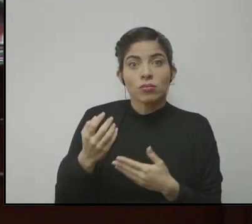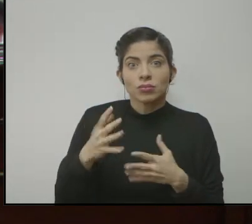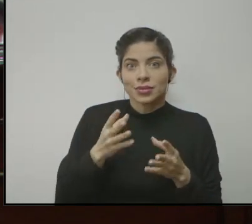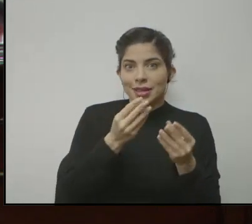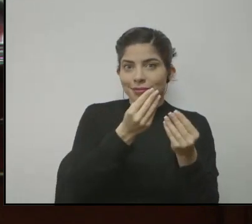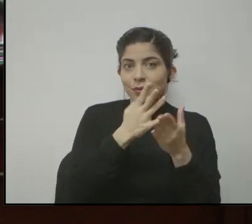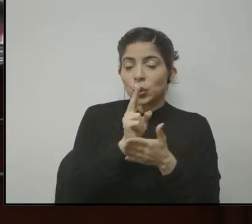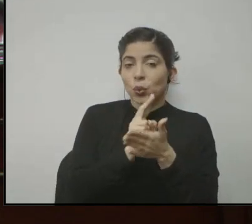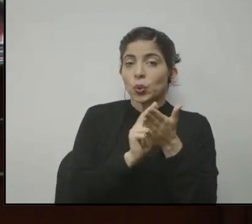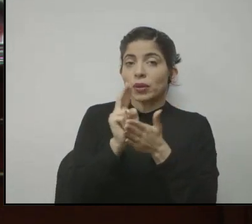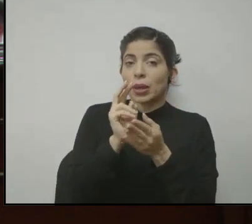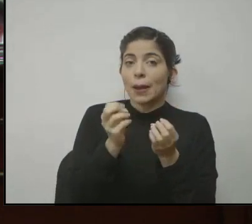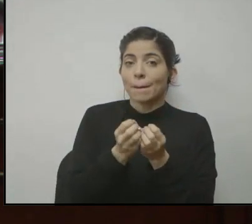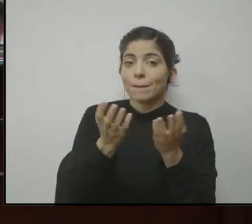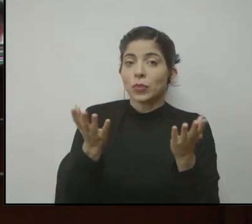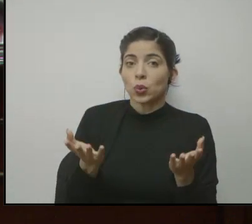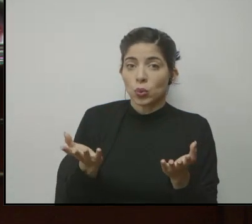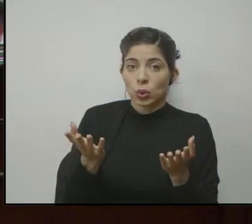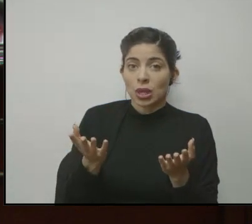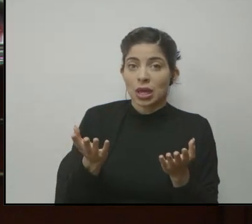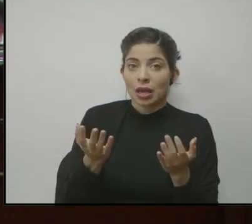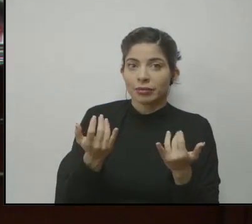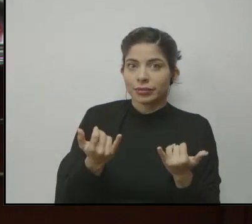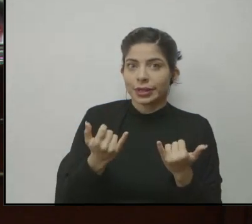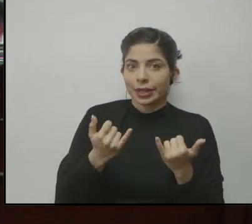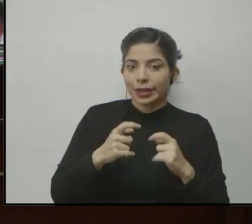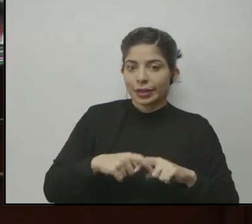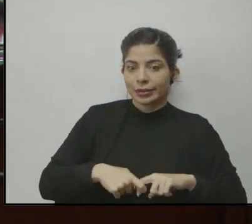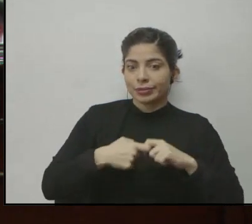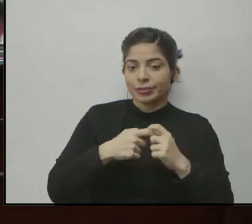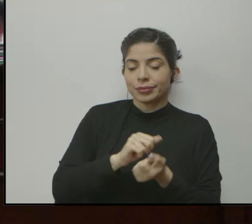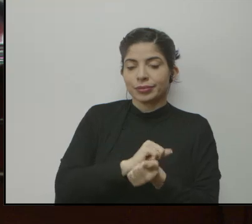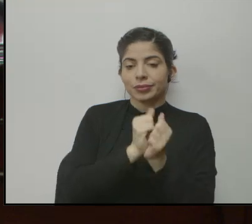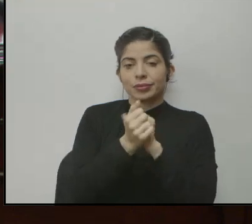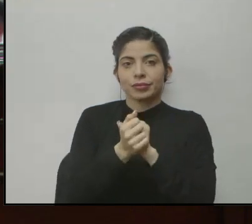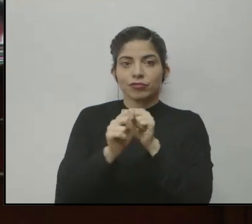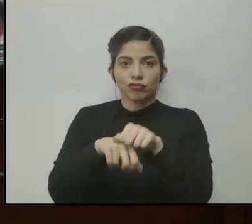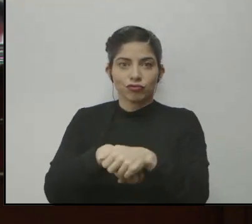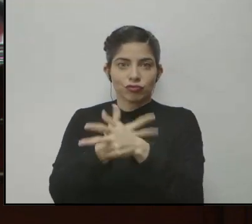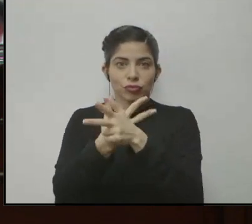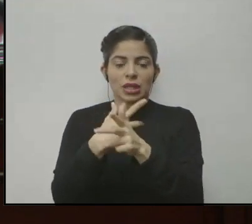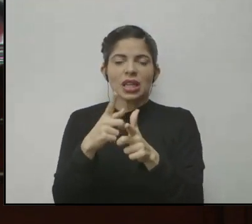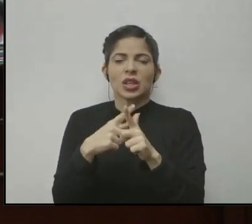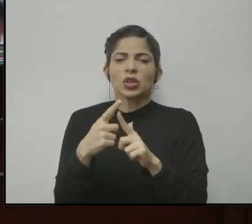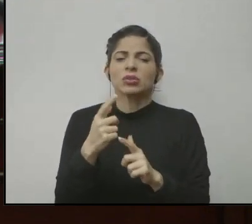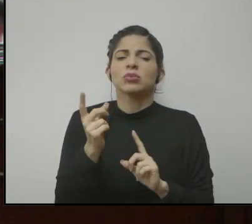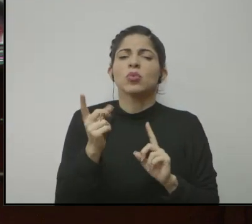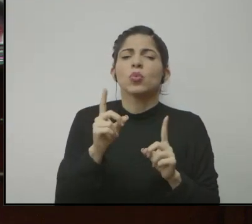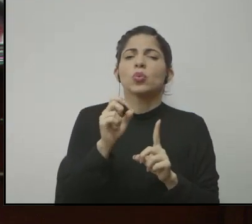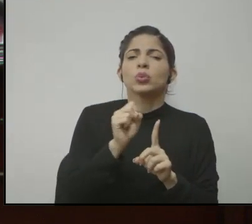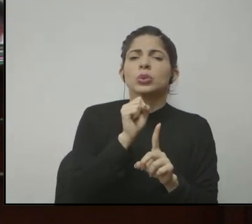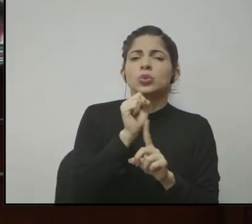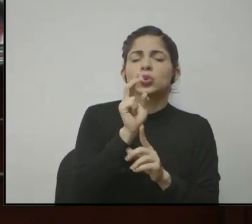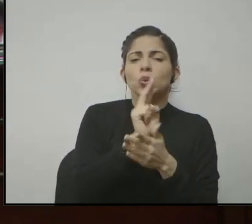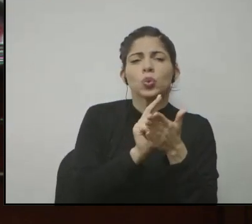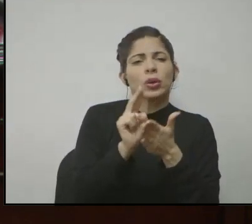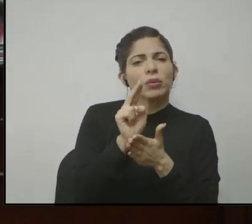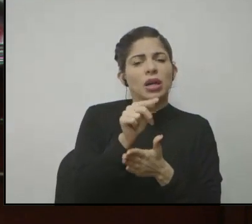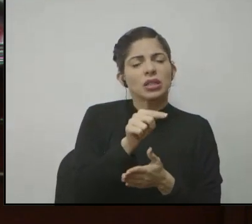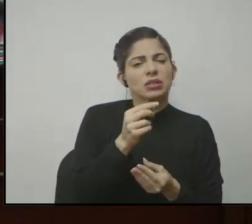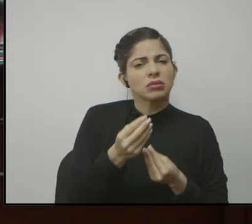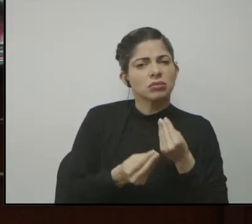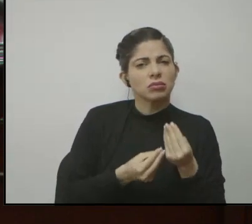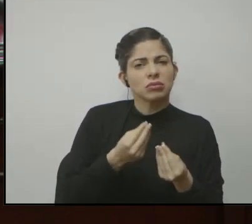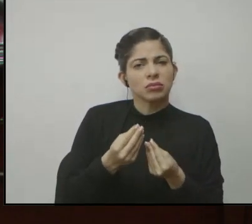información de las universidades públicas que se suspendieron y se hicieron virtuales los cursos lectivos. Pero, ¿cuál es la situación en universidades en